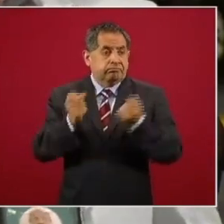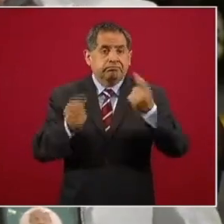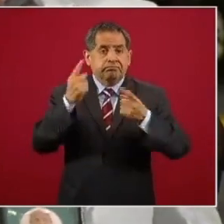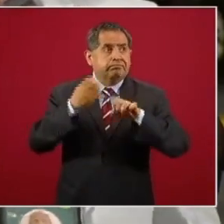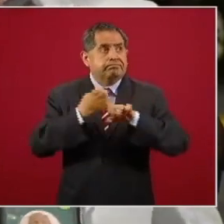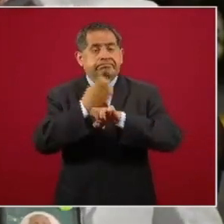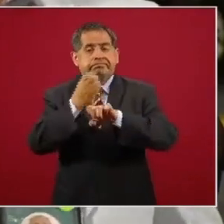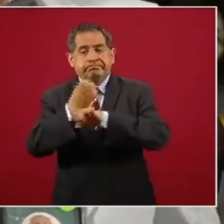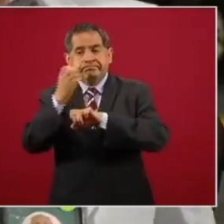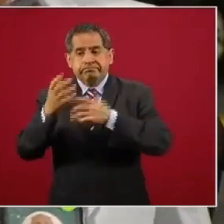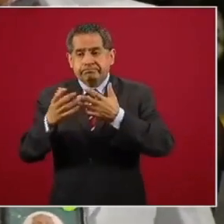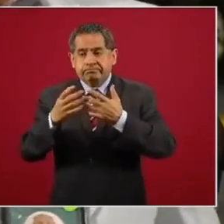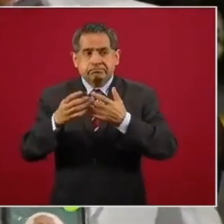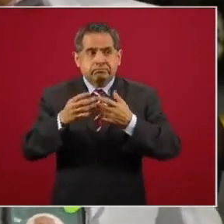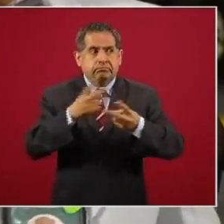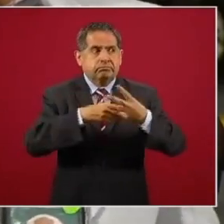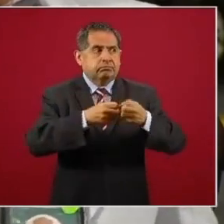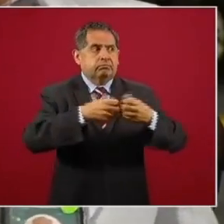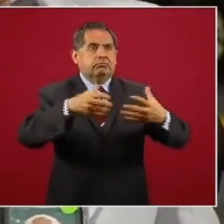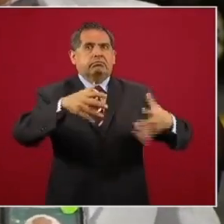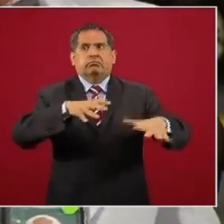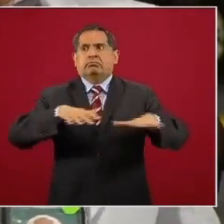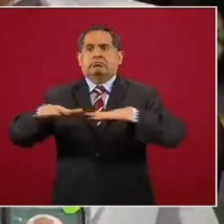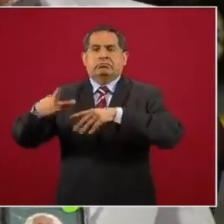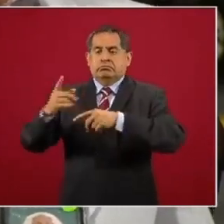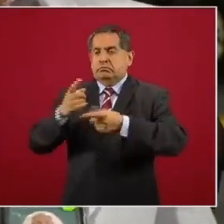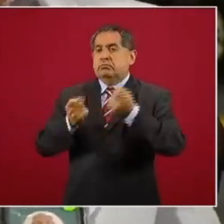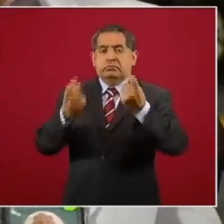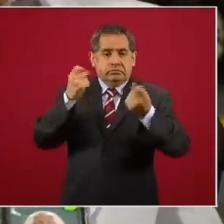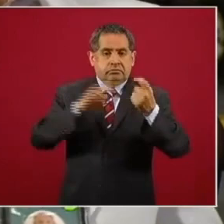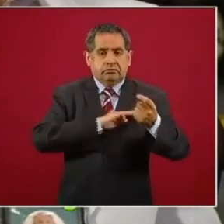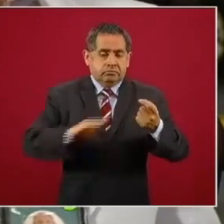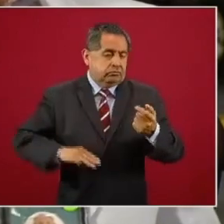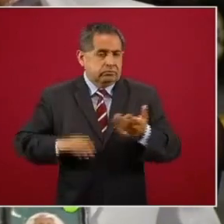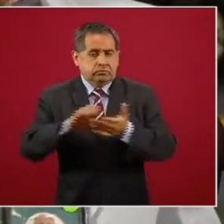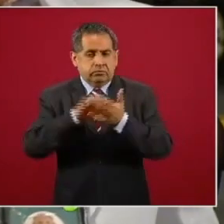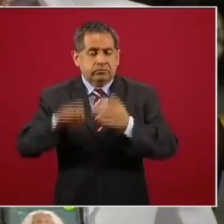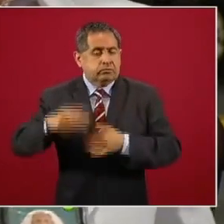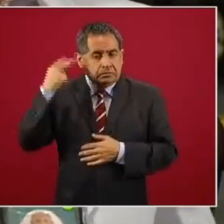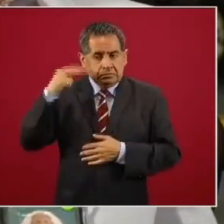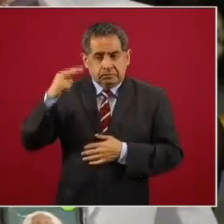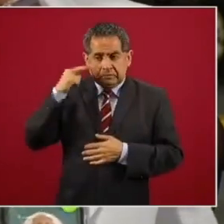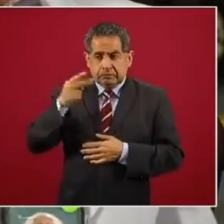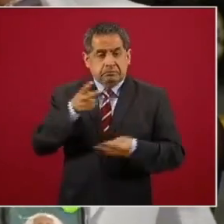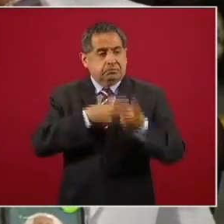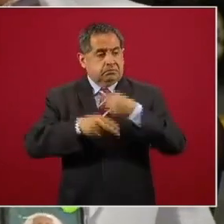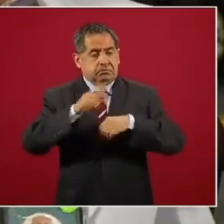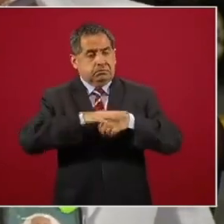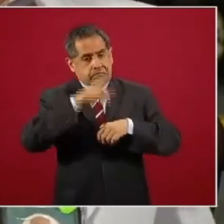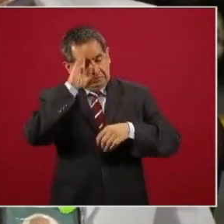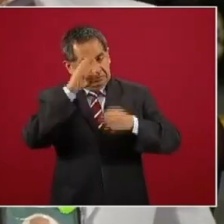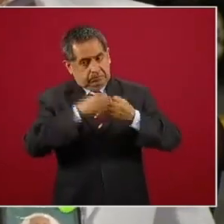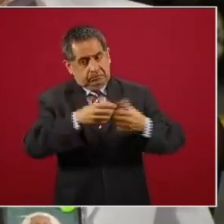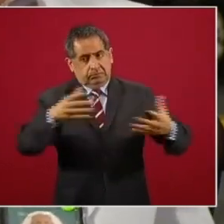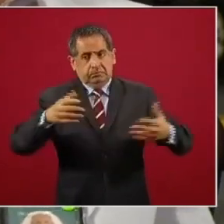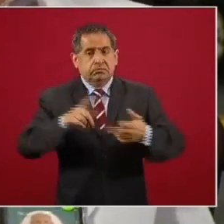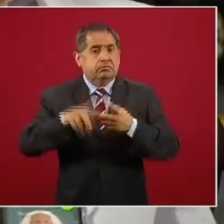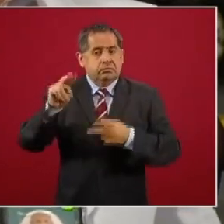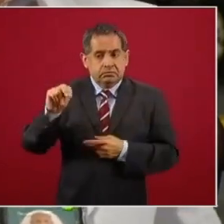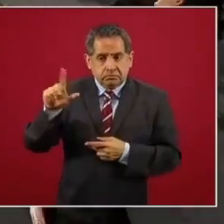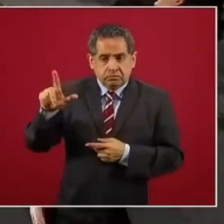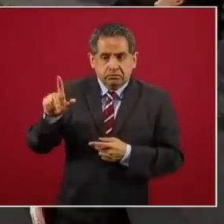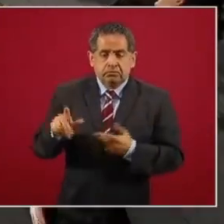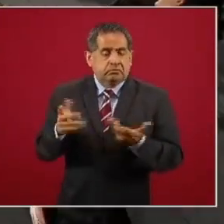la situación se está saliendo ya también de control en algunos municipios, uno de ellos, Veracruz, ese estado, Nuevo León.